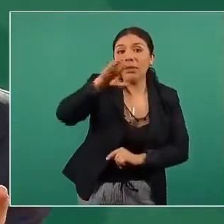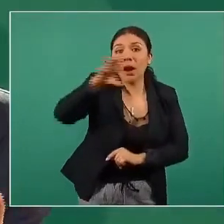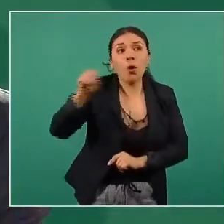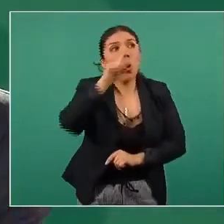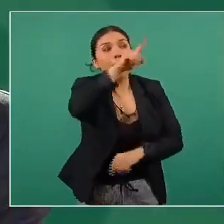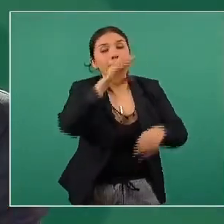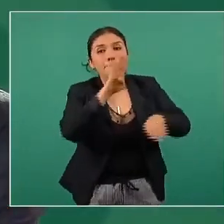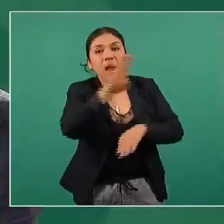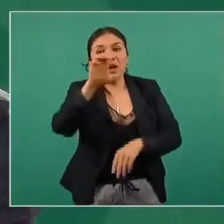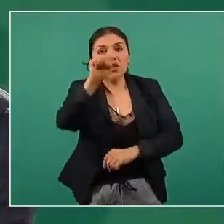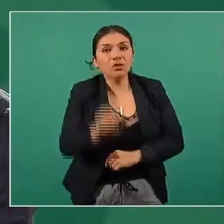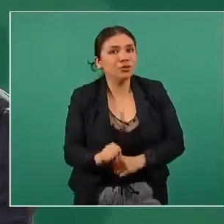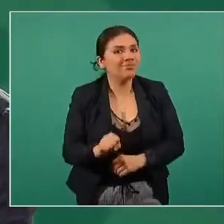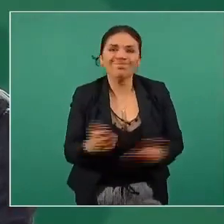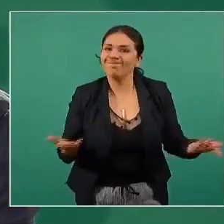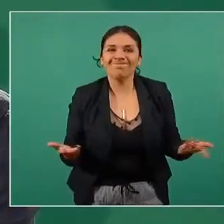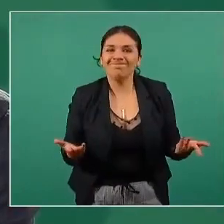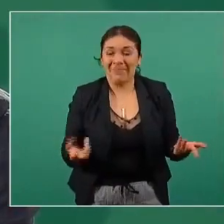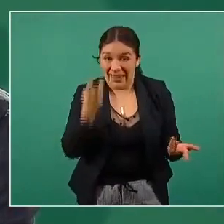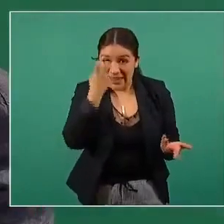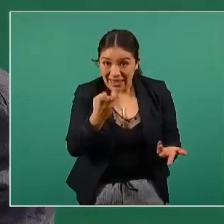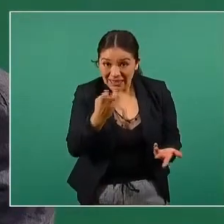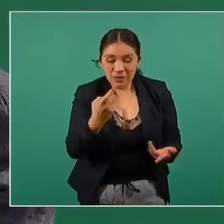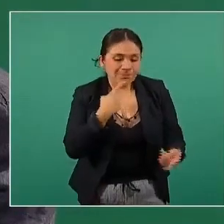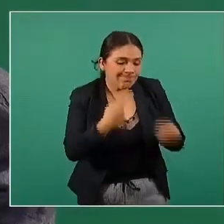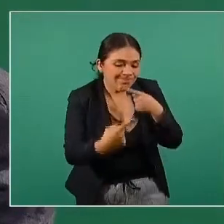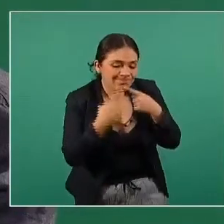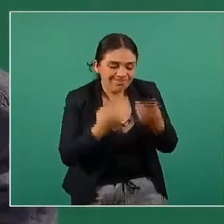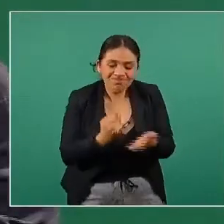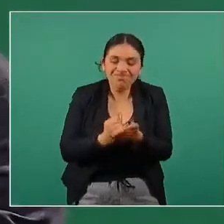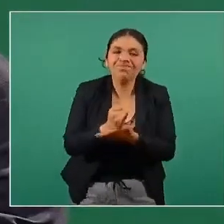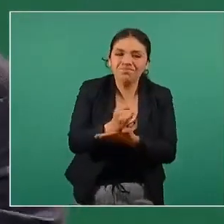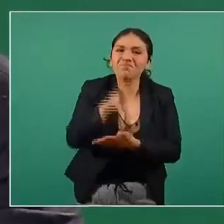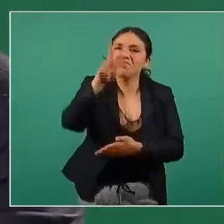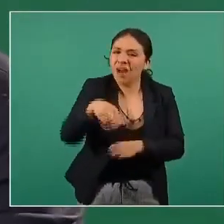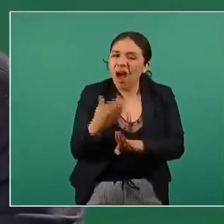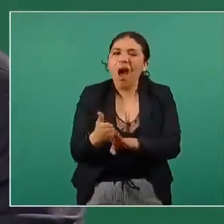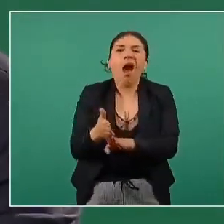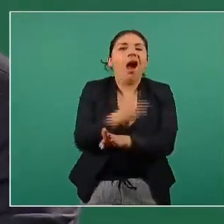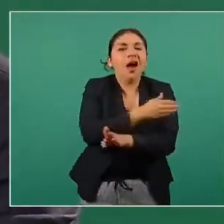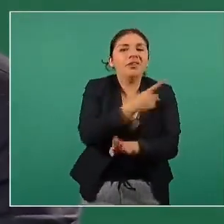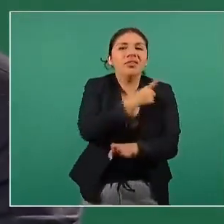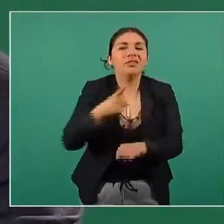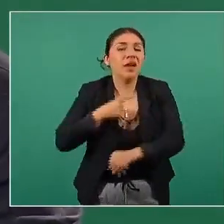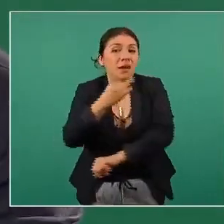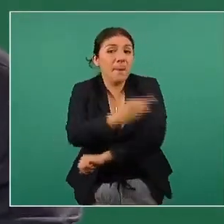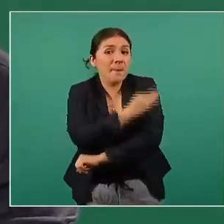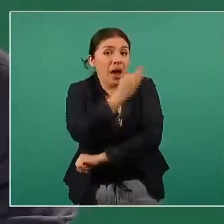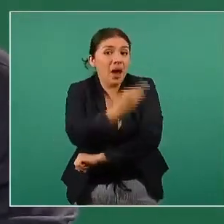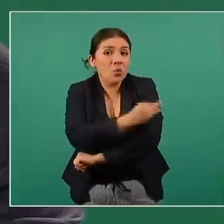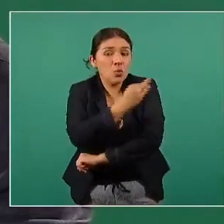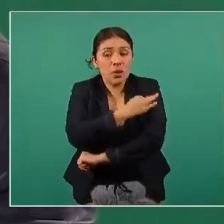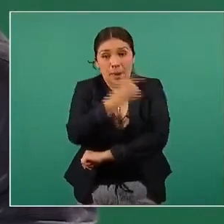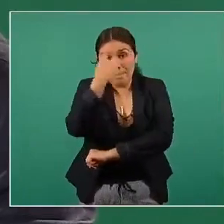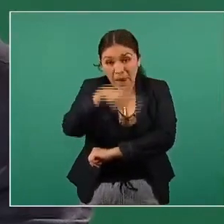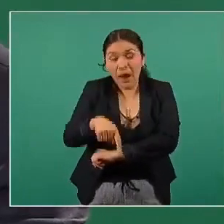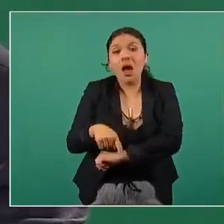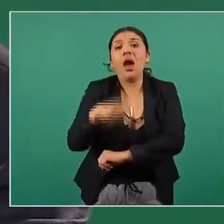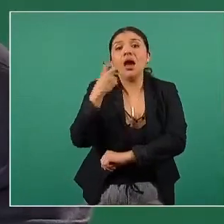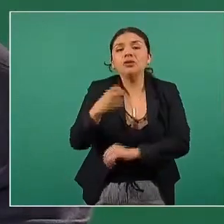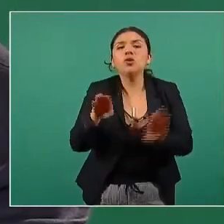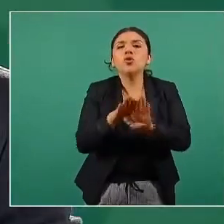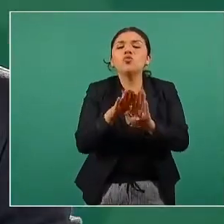California Sur. Entonces, por eso decidimos también anticipar la vacunación de los siguientes